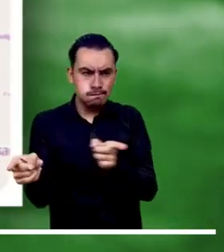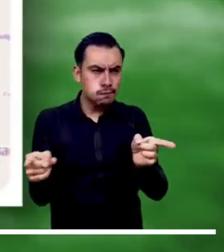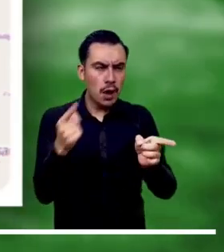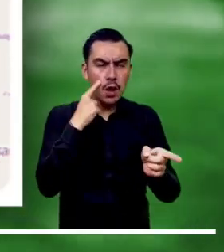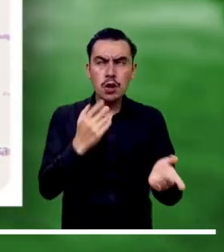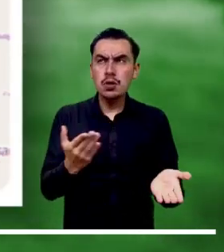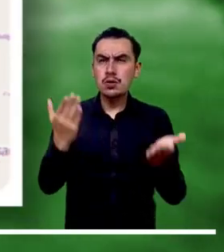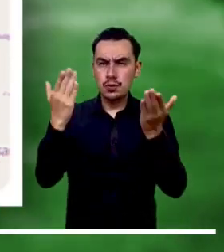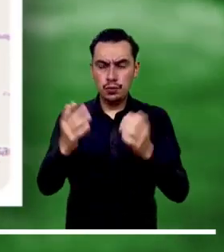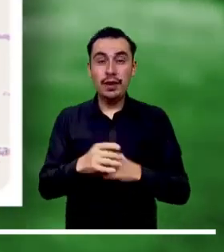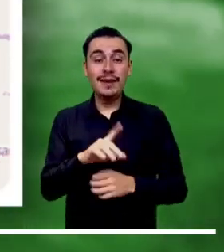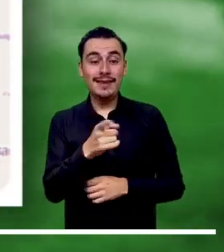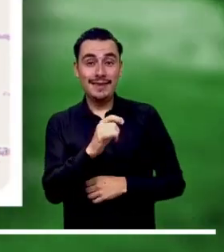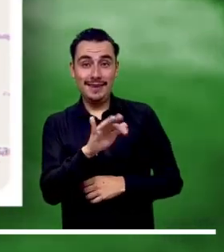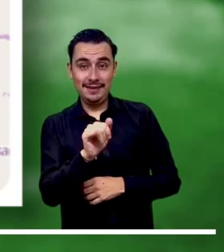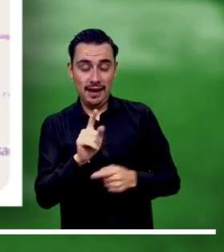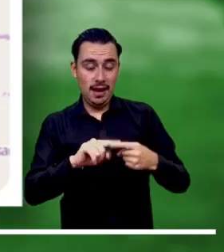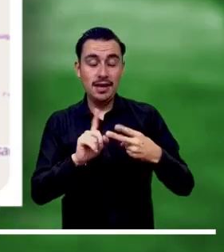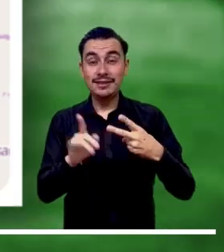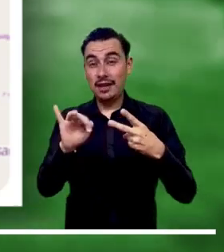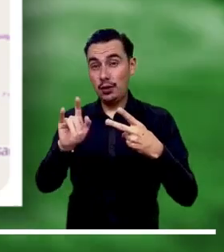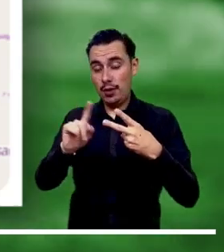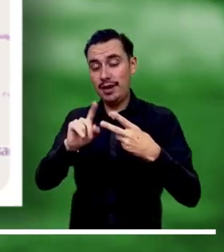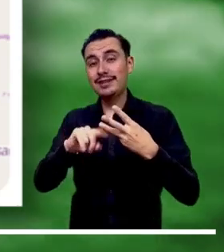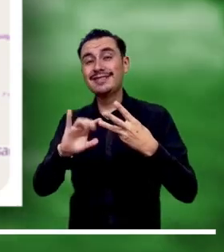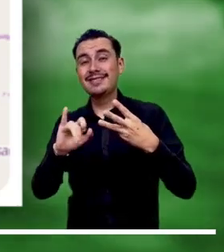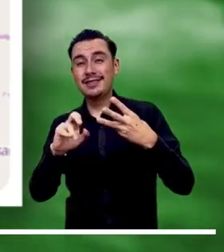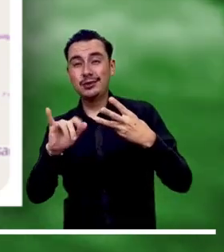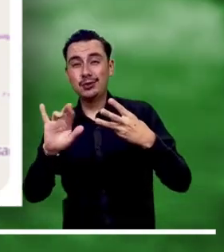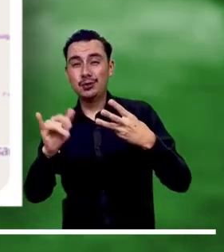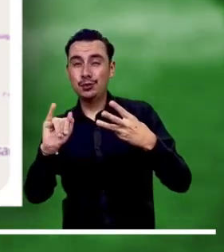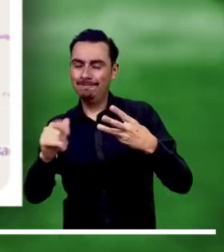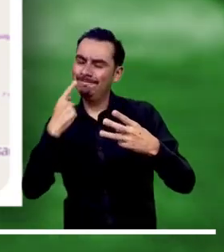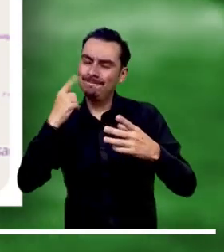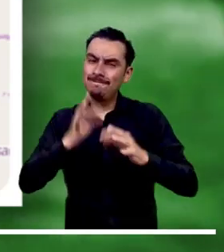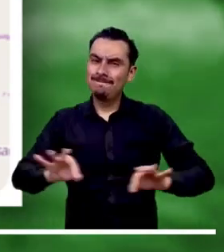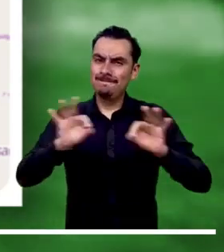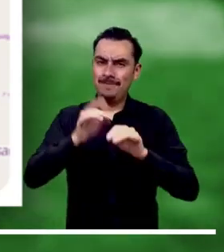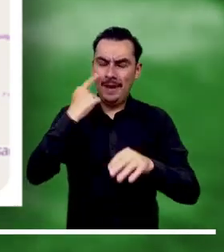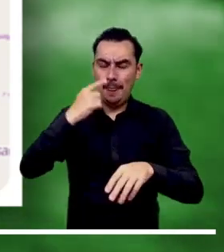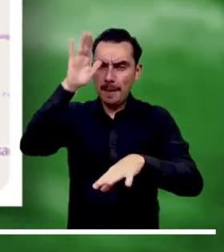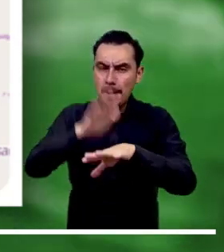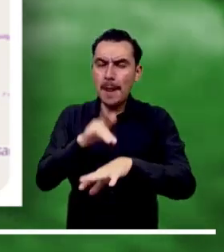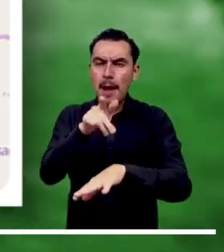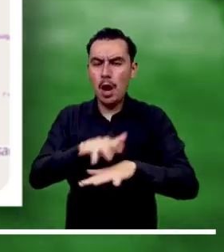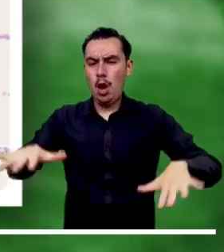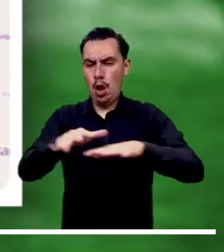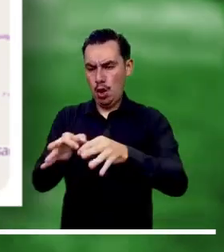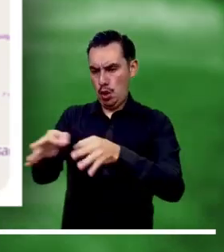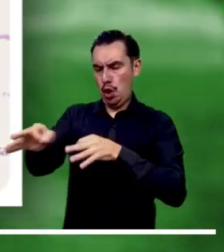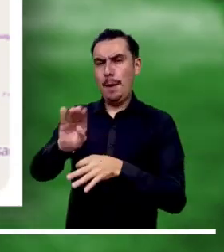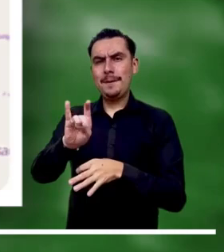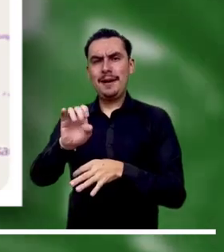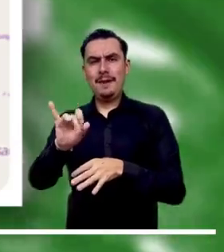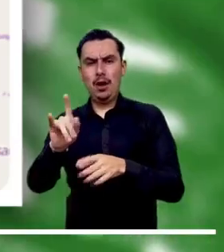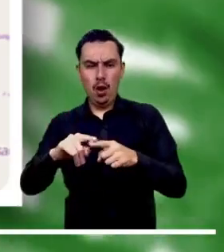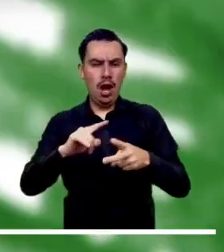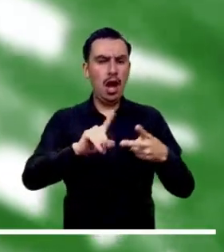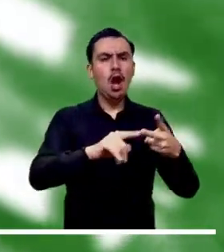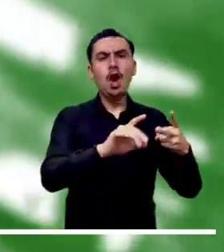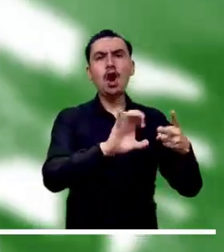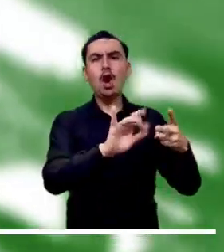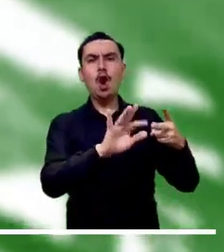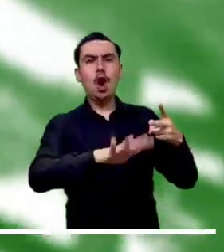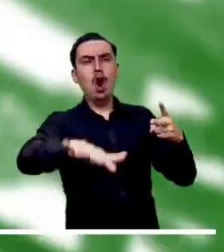súbitas en el río Arma y sus afluentes en el municipio de Abejorral. También son posibles las crecientes en el río Piedras